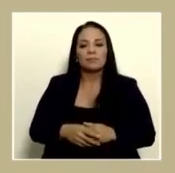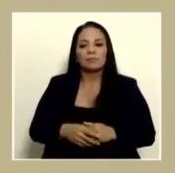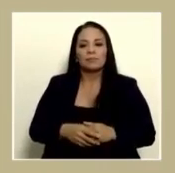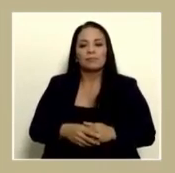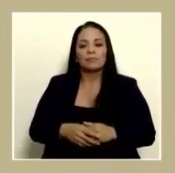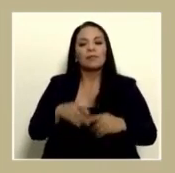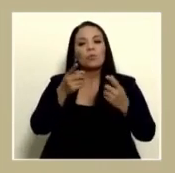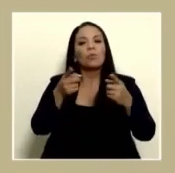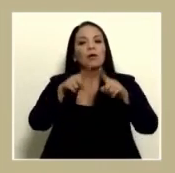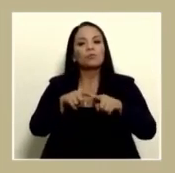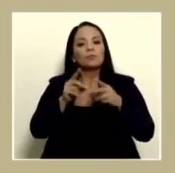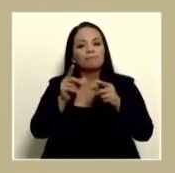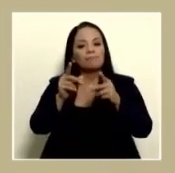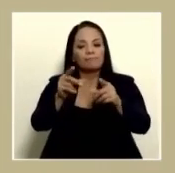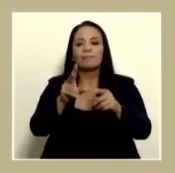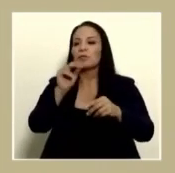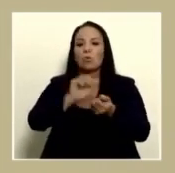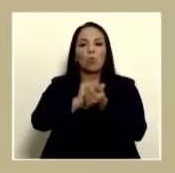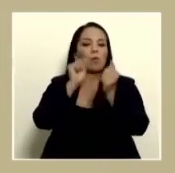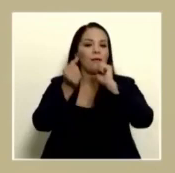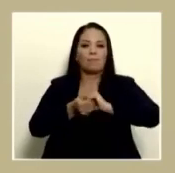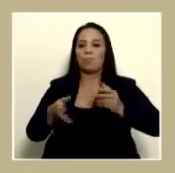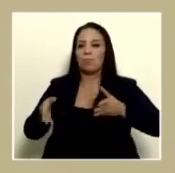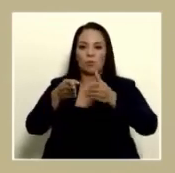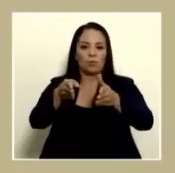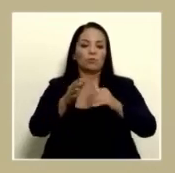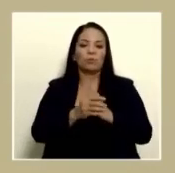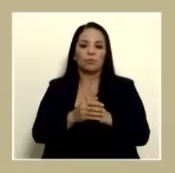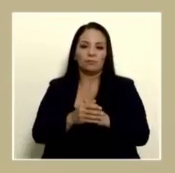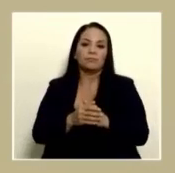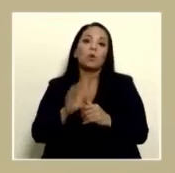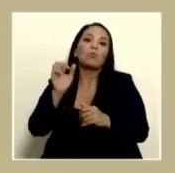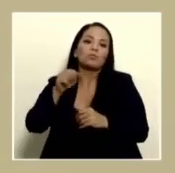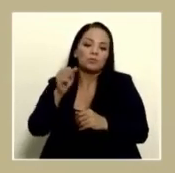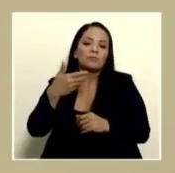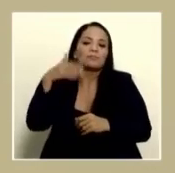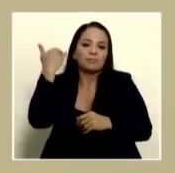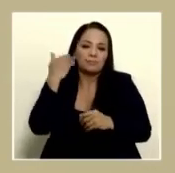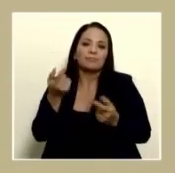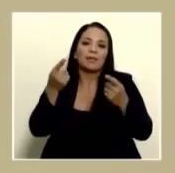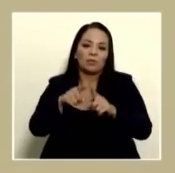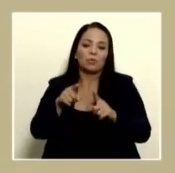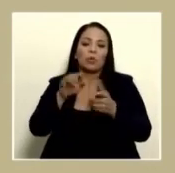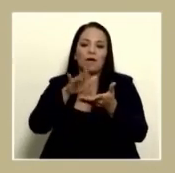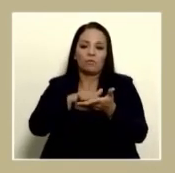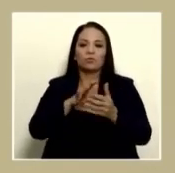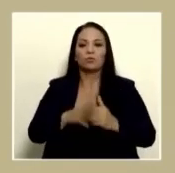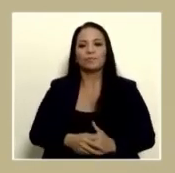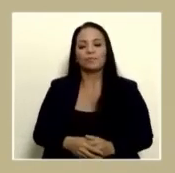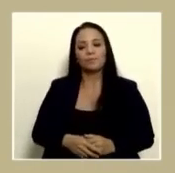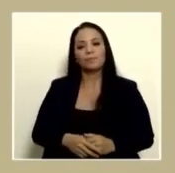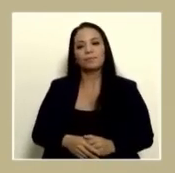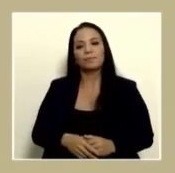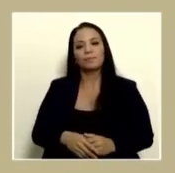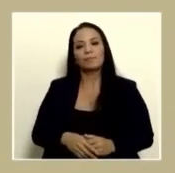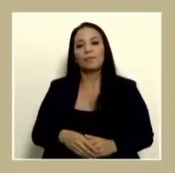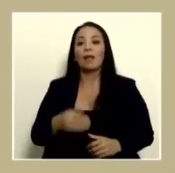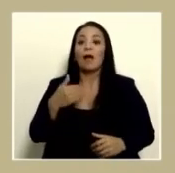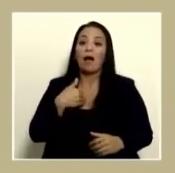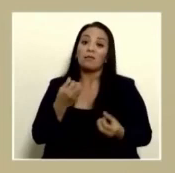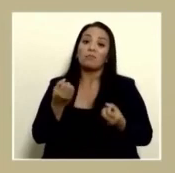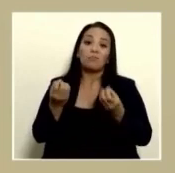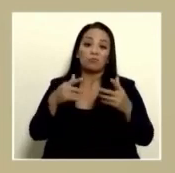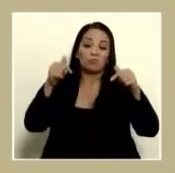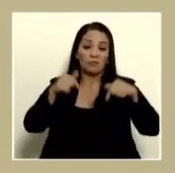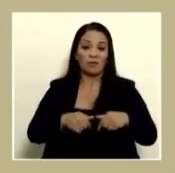aceleración no un cambio de ruta como si era el caso del arroz hay muchos monopolios en este